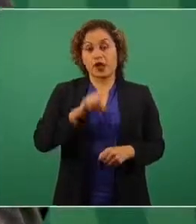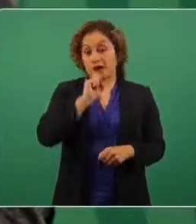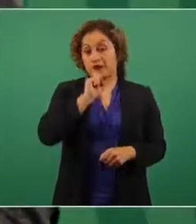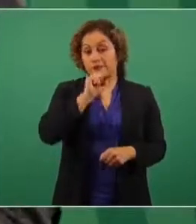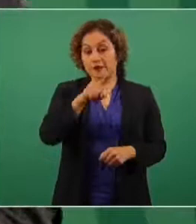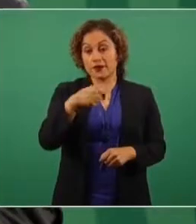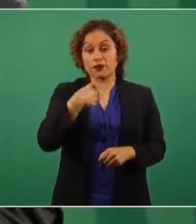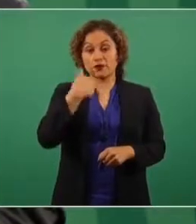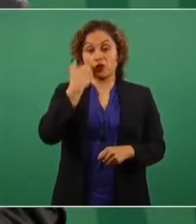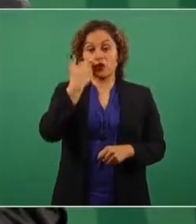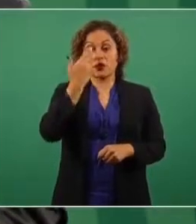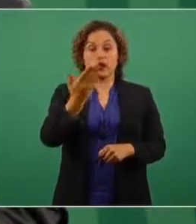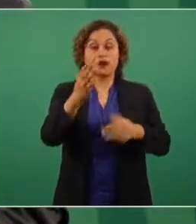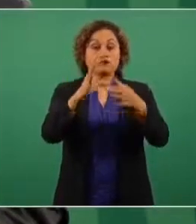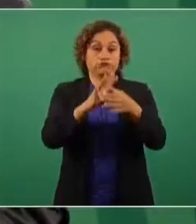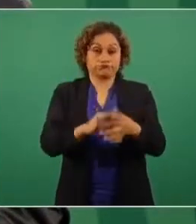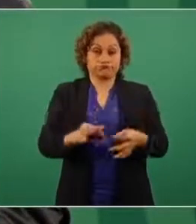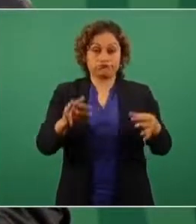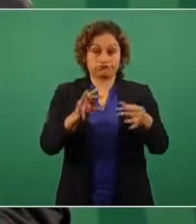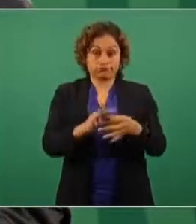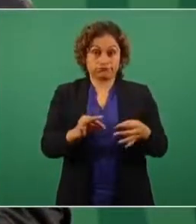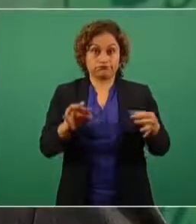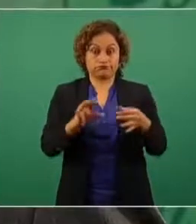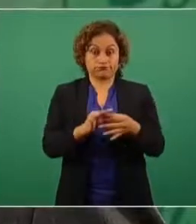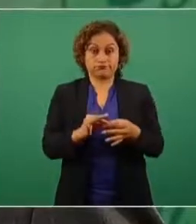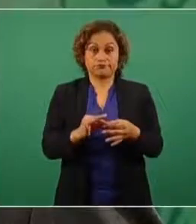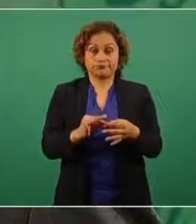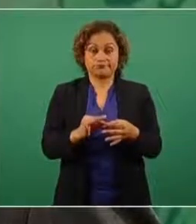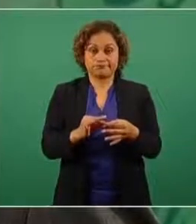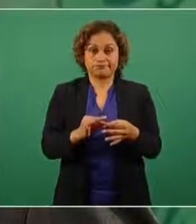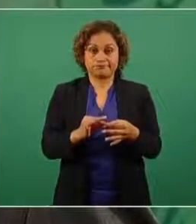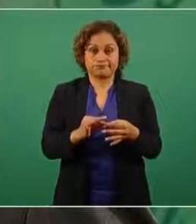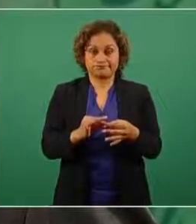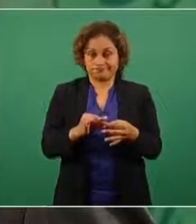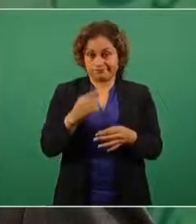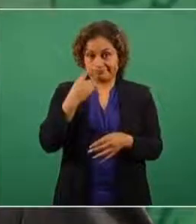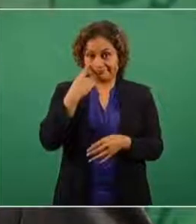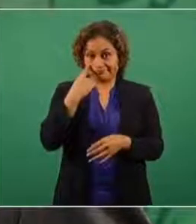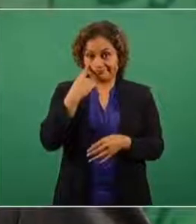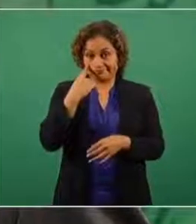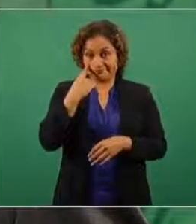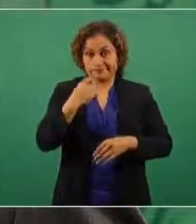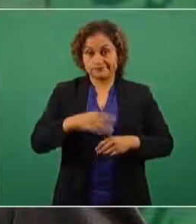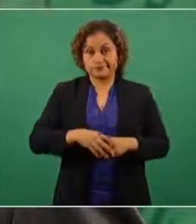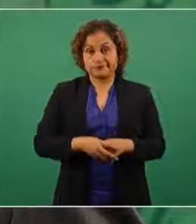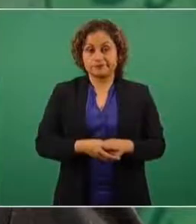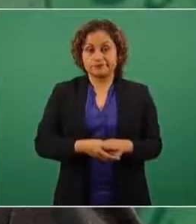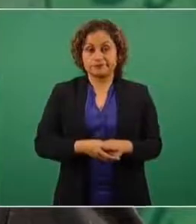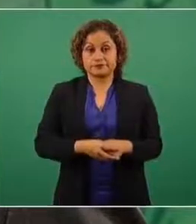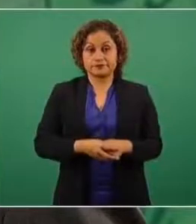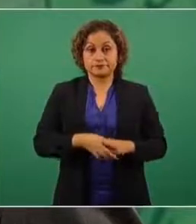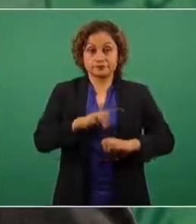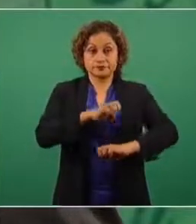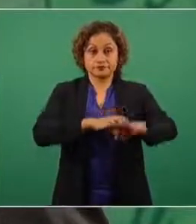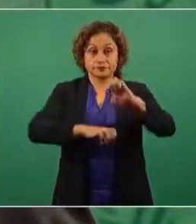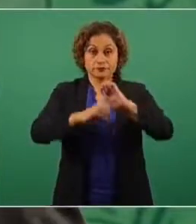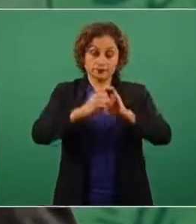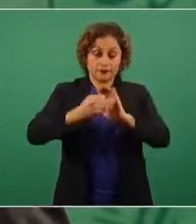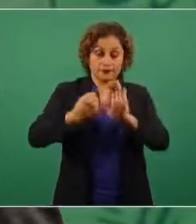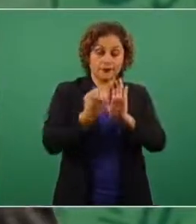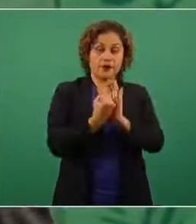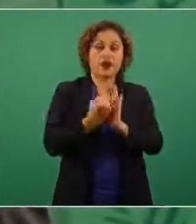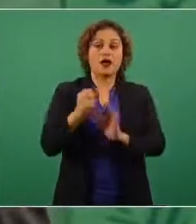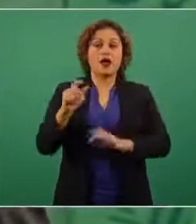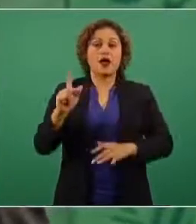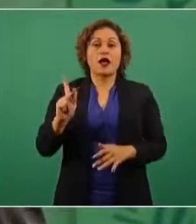que Pfizer reanuda